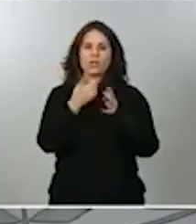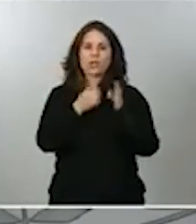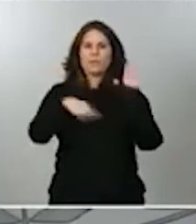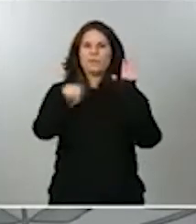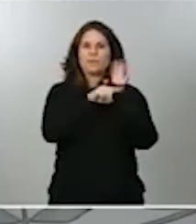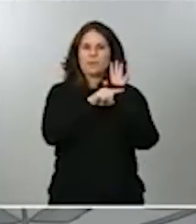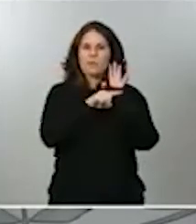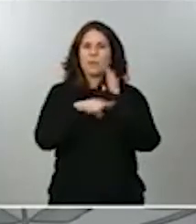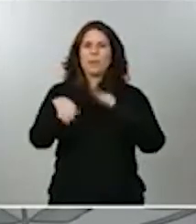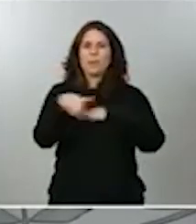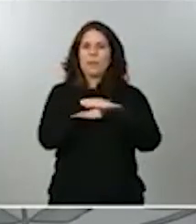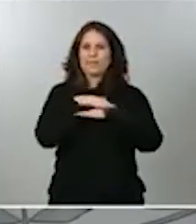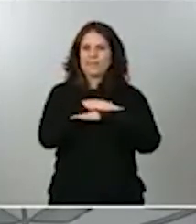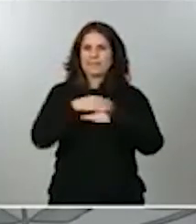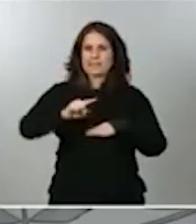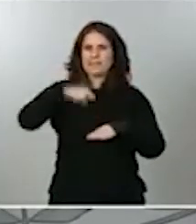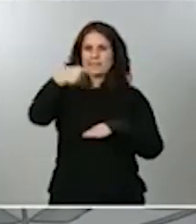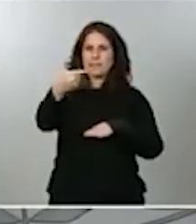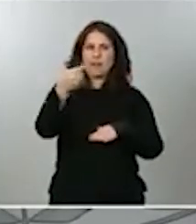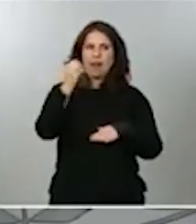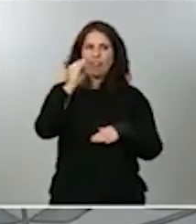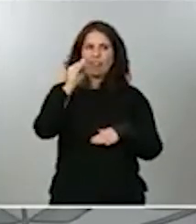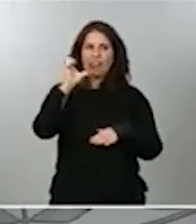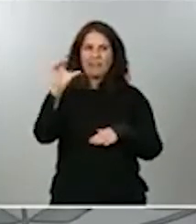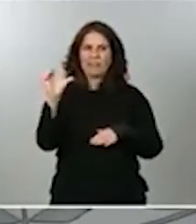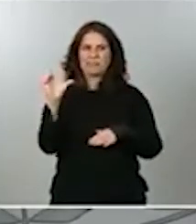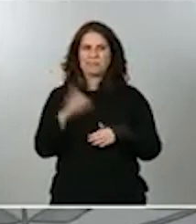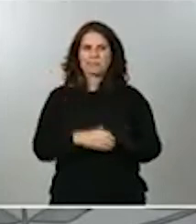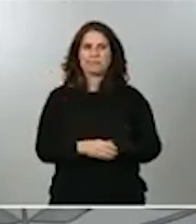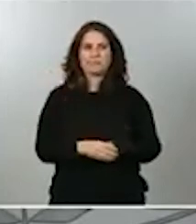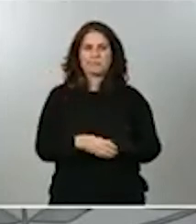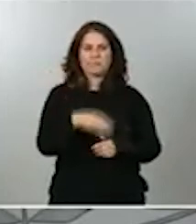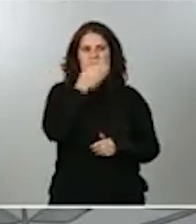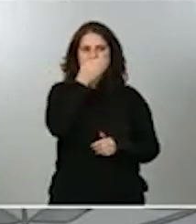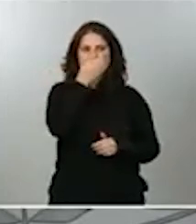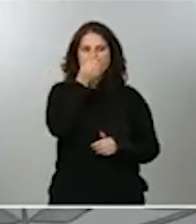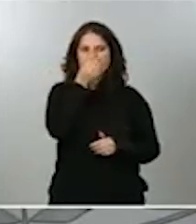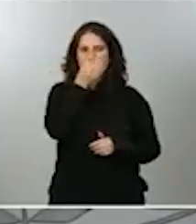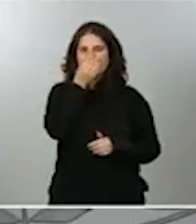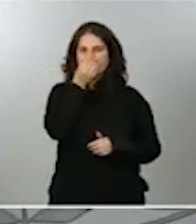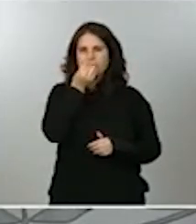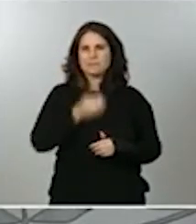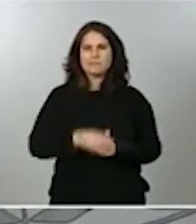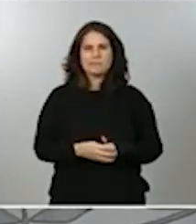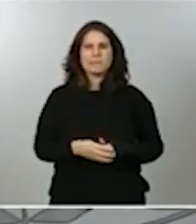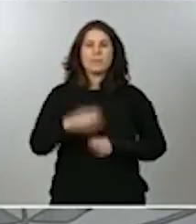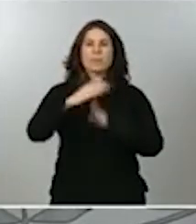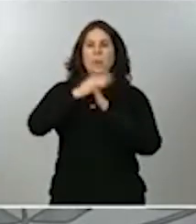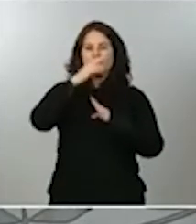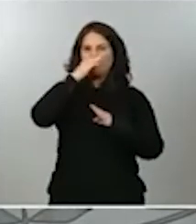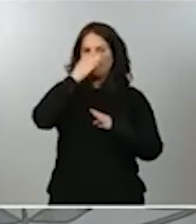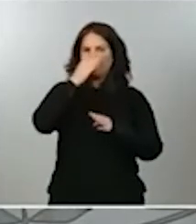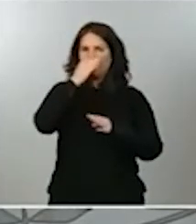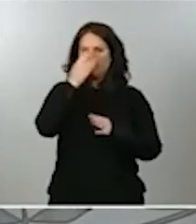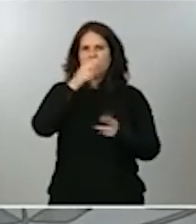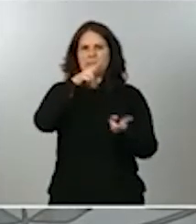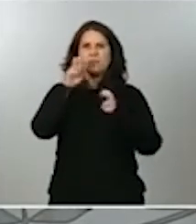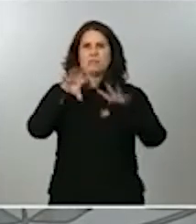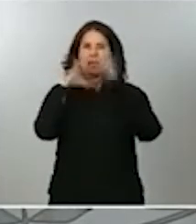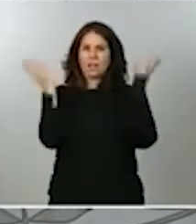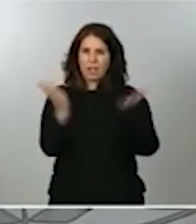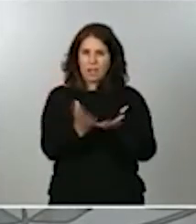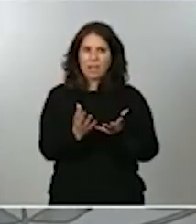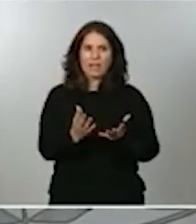esta legislación española elementos de transparencia a nivel fiscal internacional que garantiza que las empresas que